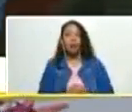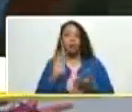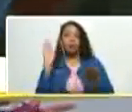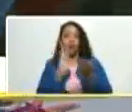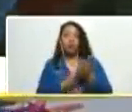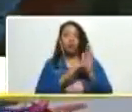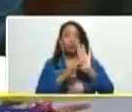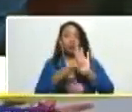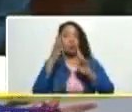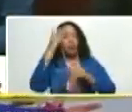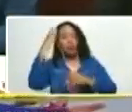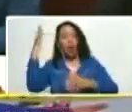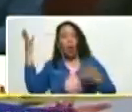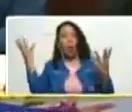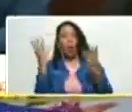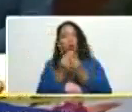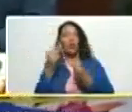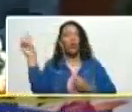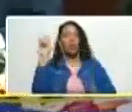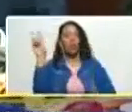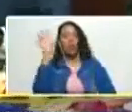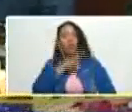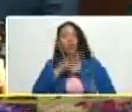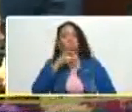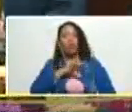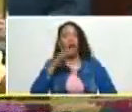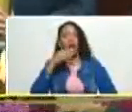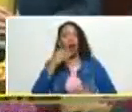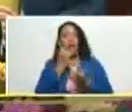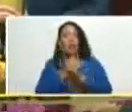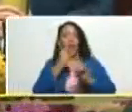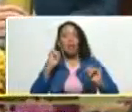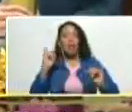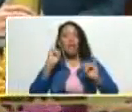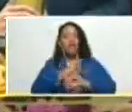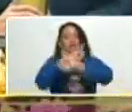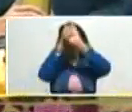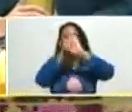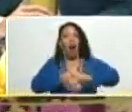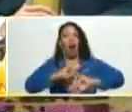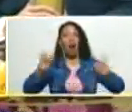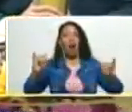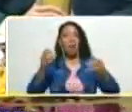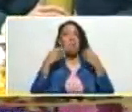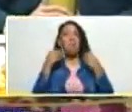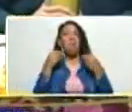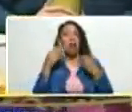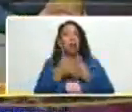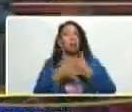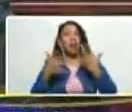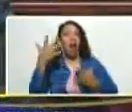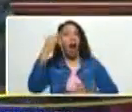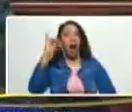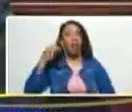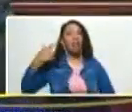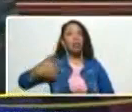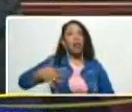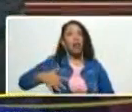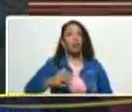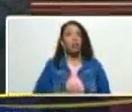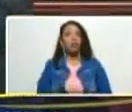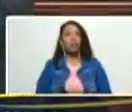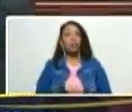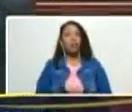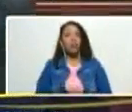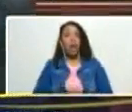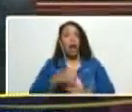soñar juntos en la Venezuela soberana independiente y feliz a la que tenemos derecho esa